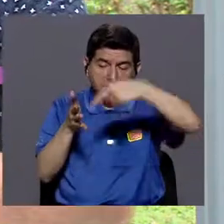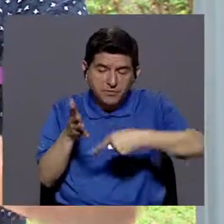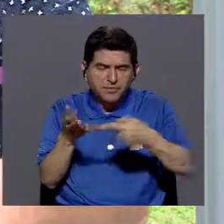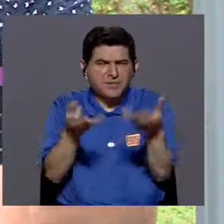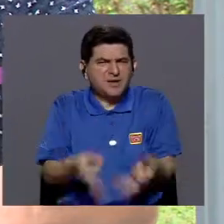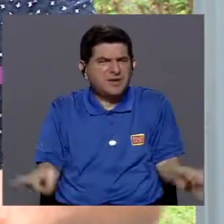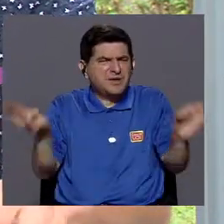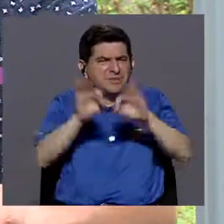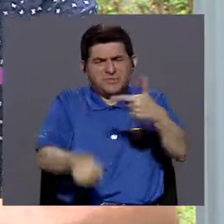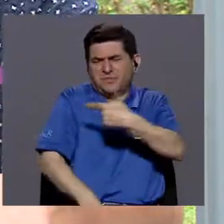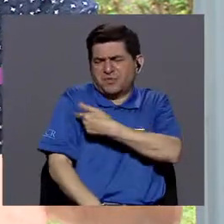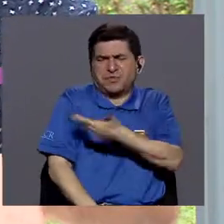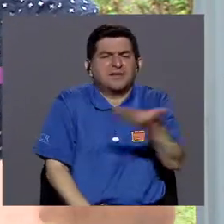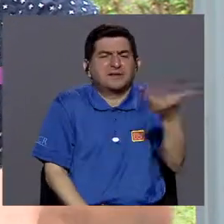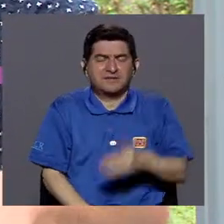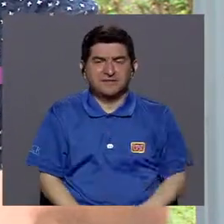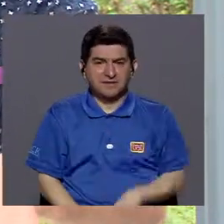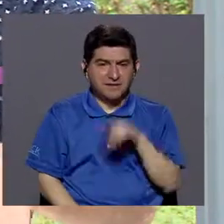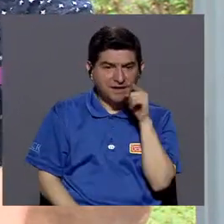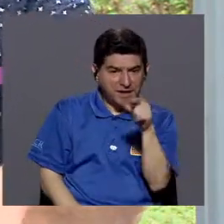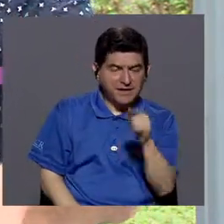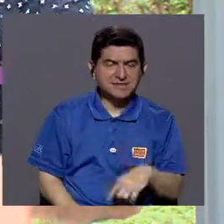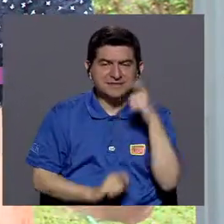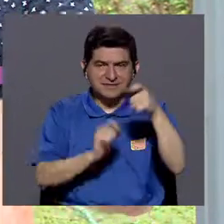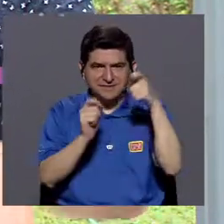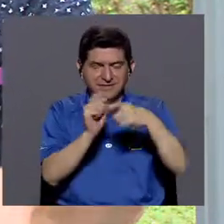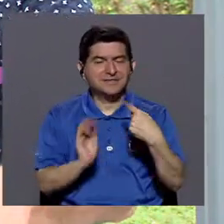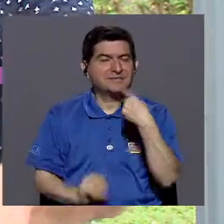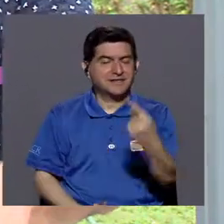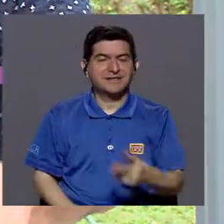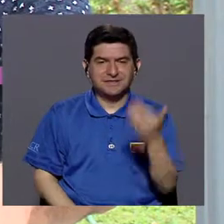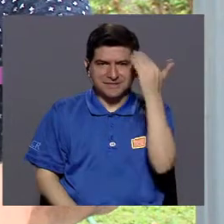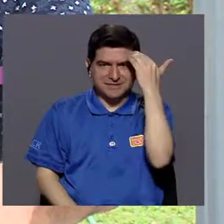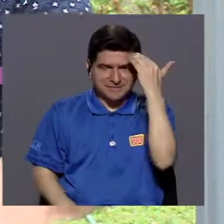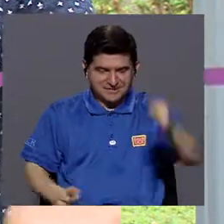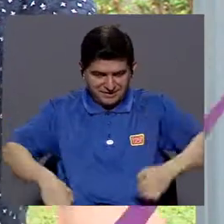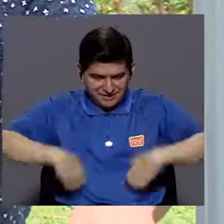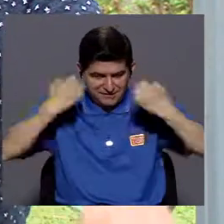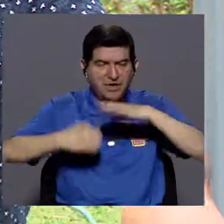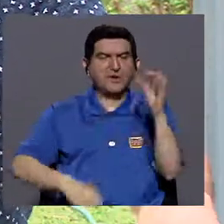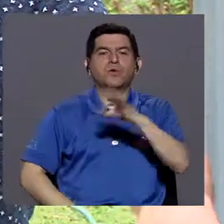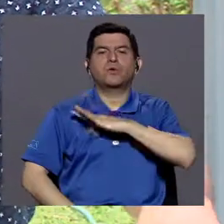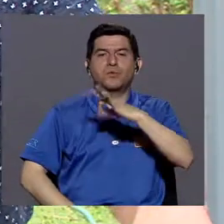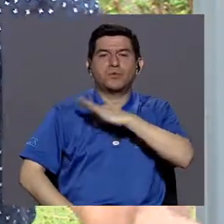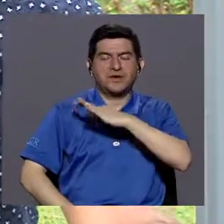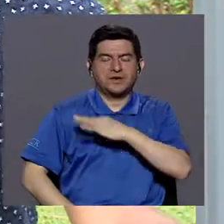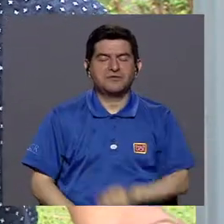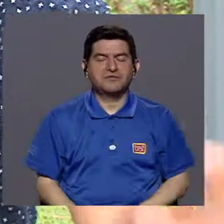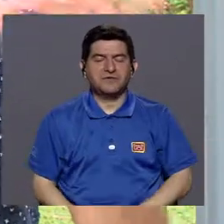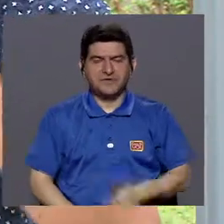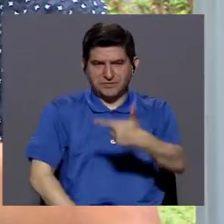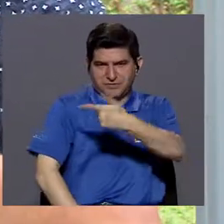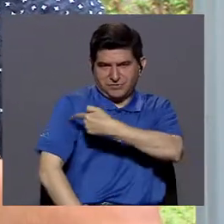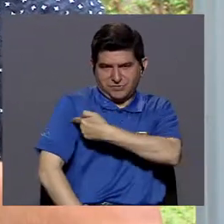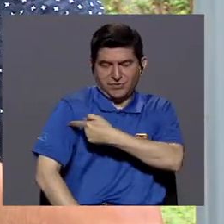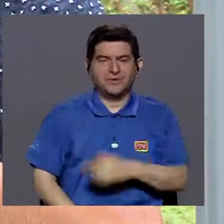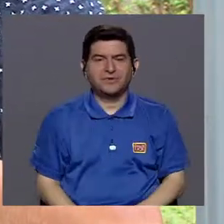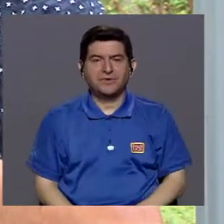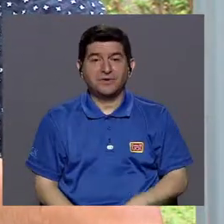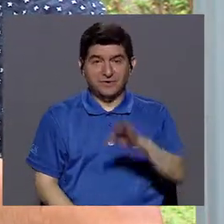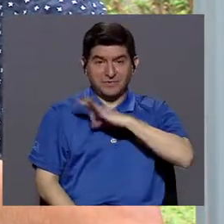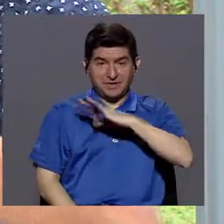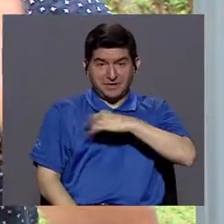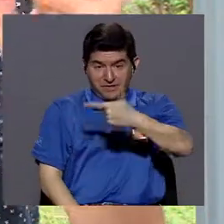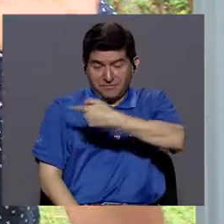¿qué es más importante en la vacuna? Esas manifestaciones puntuales que se sabe que existen o el beneficio de la vacuna. Bueno, el beneficio de la vacuna es